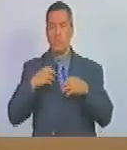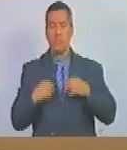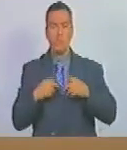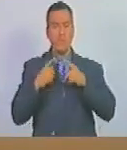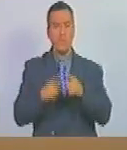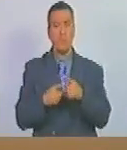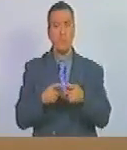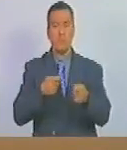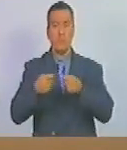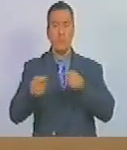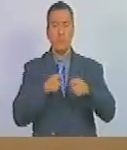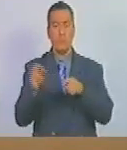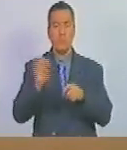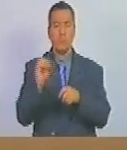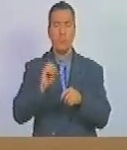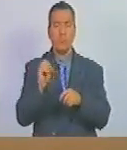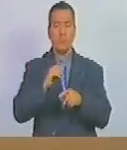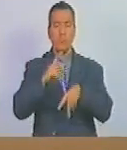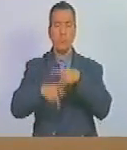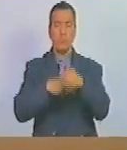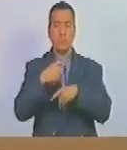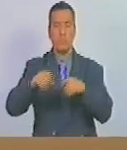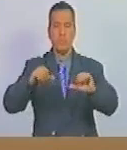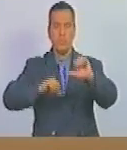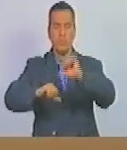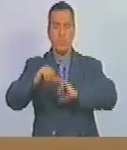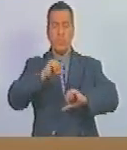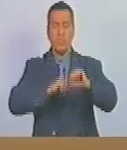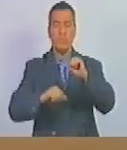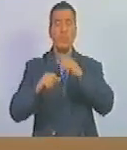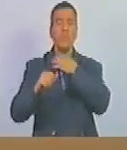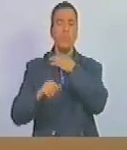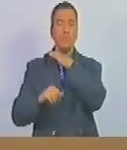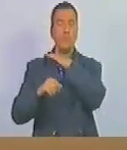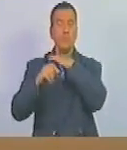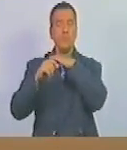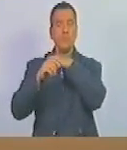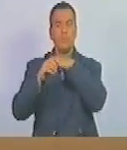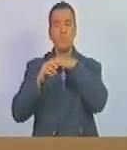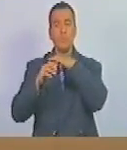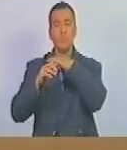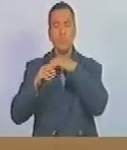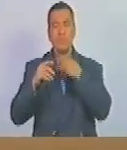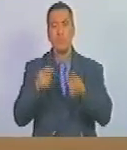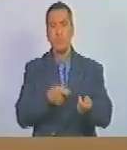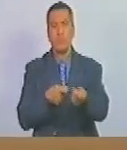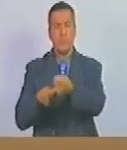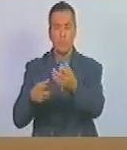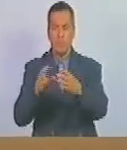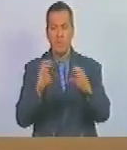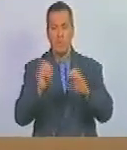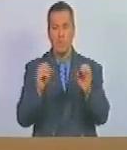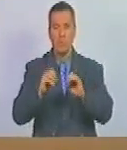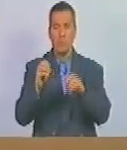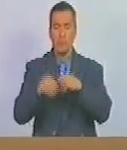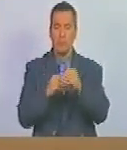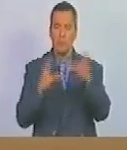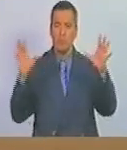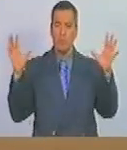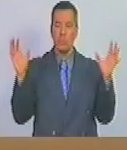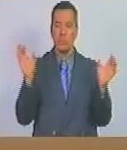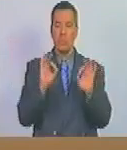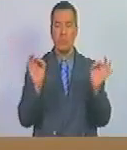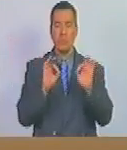como el manejo o aplicación de productos químicos tóxicos pesticidas o explosivos